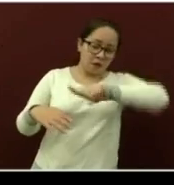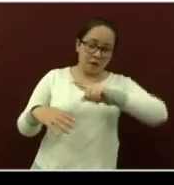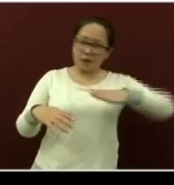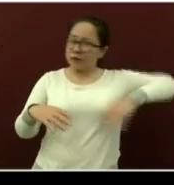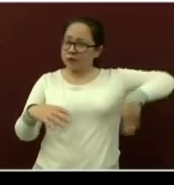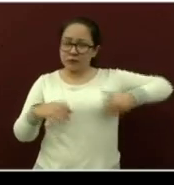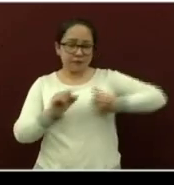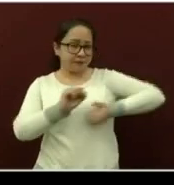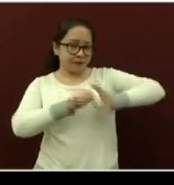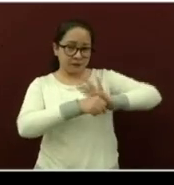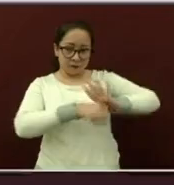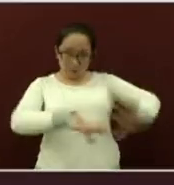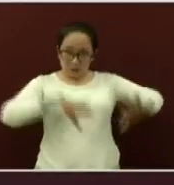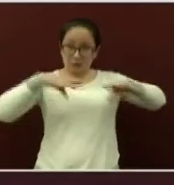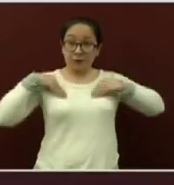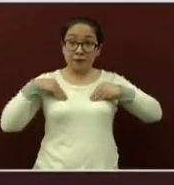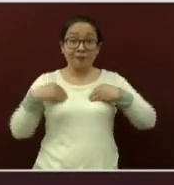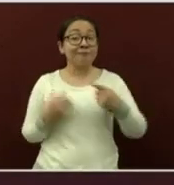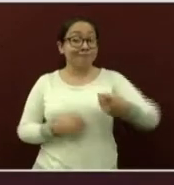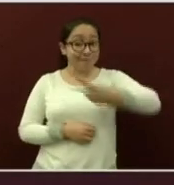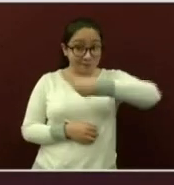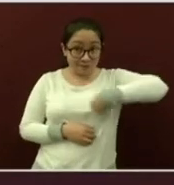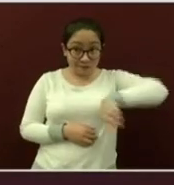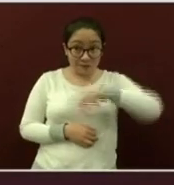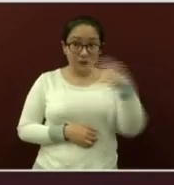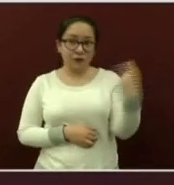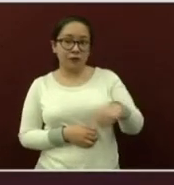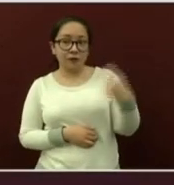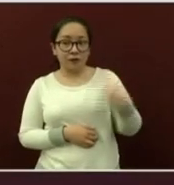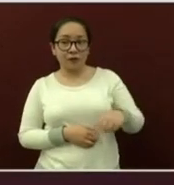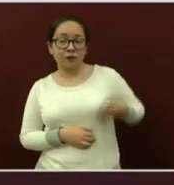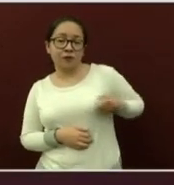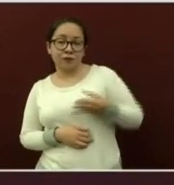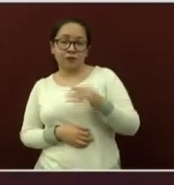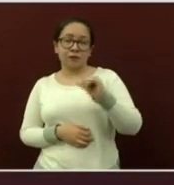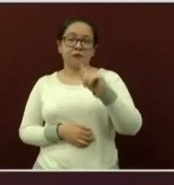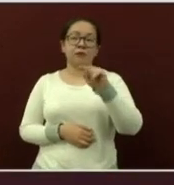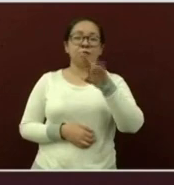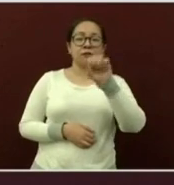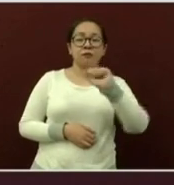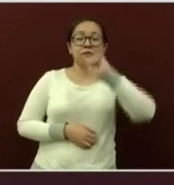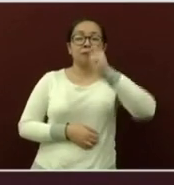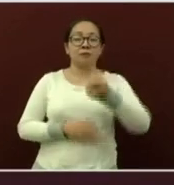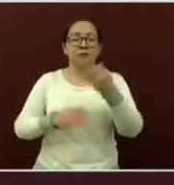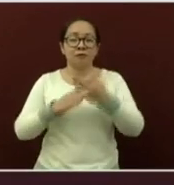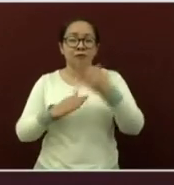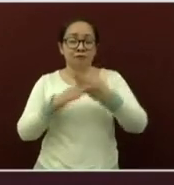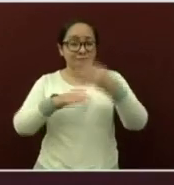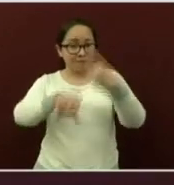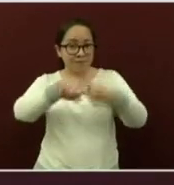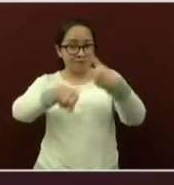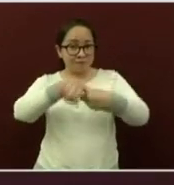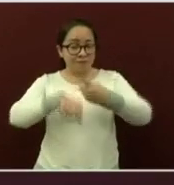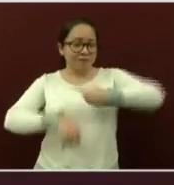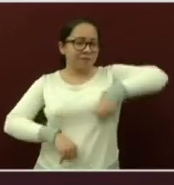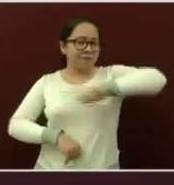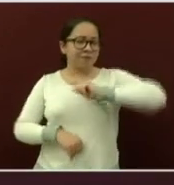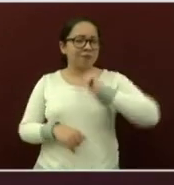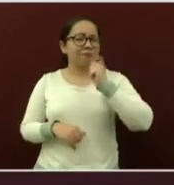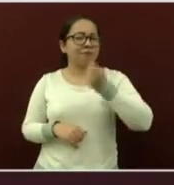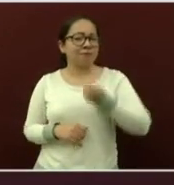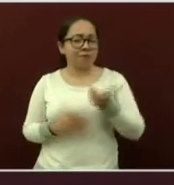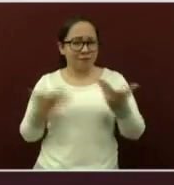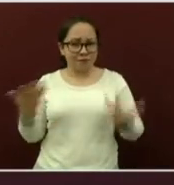desarrollaron la enfermedad y por lo tanto se consideran actuales. Les recuerdo que representan a los pacientes